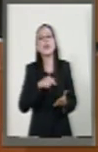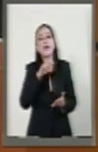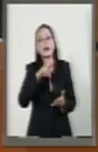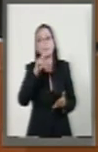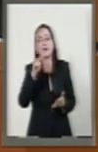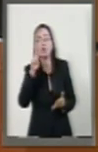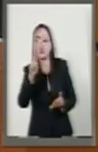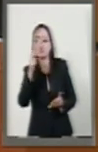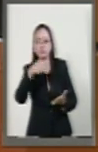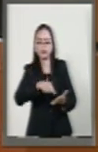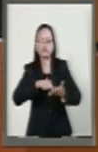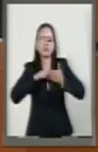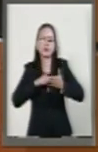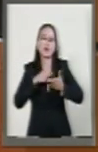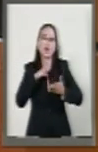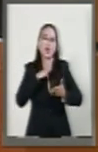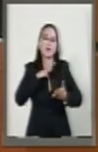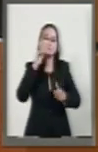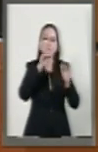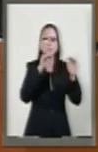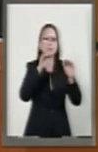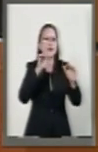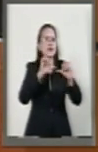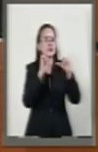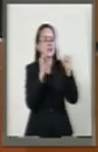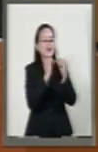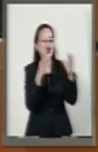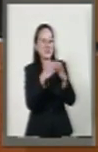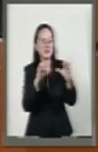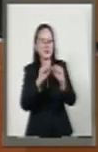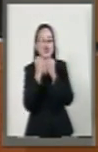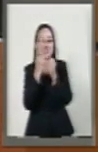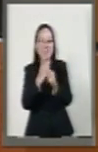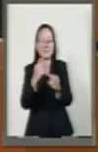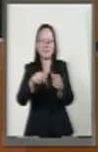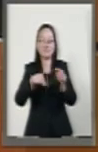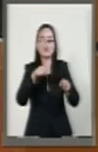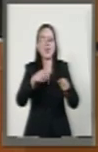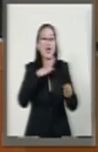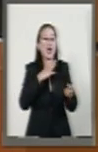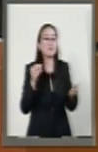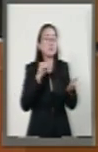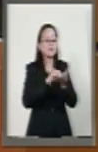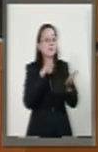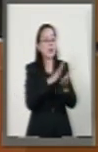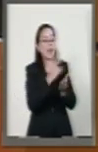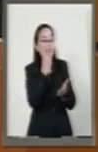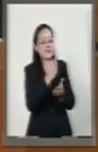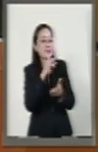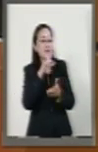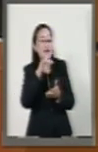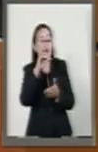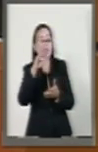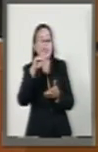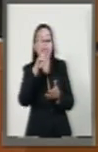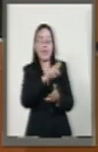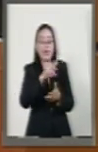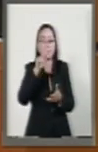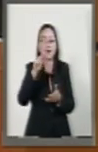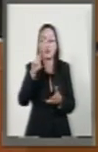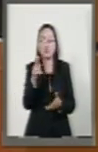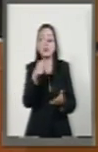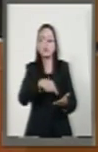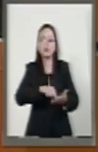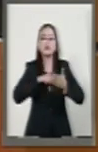por parte de las organizaciones de la sociedad civil que se incluyan también en este registro público que se